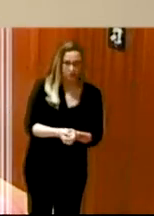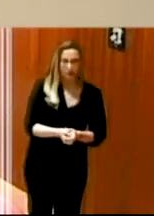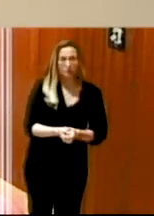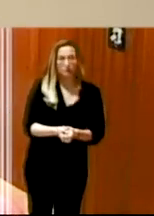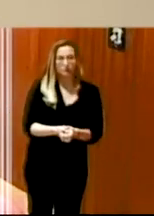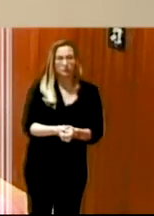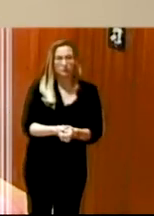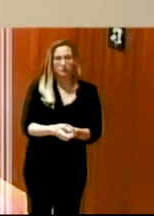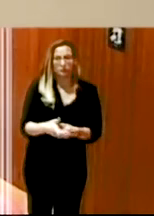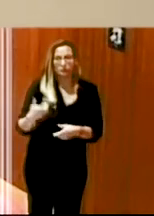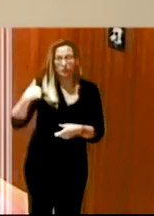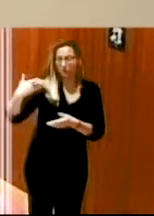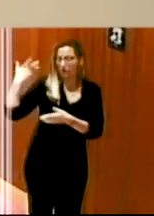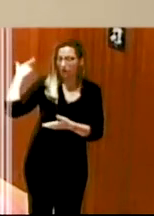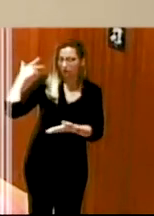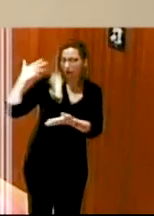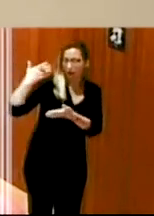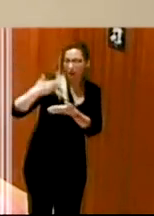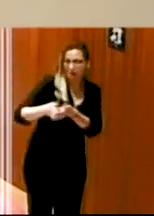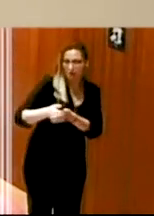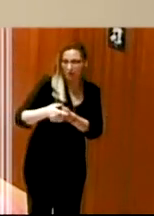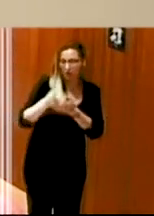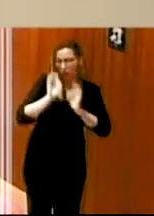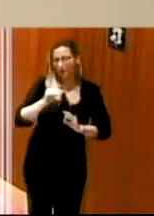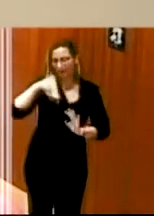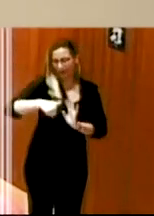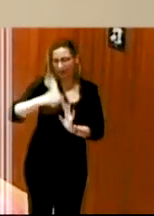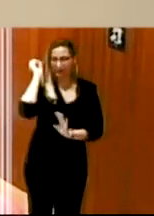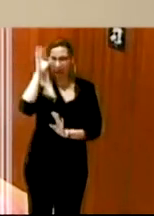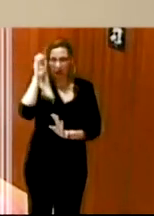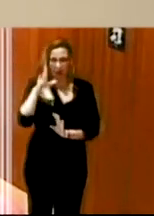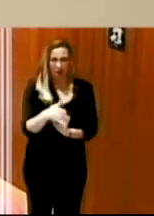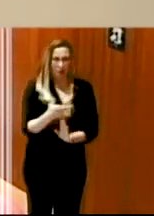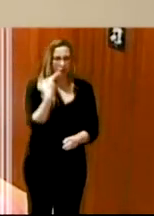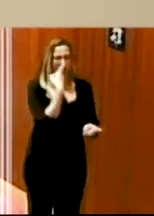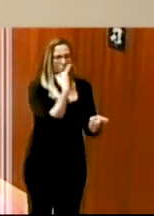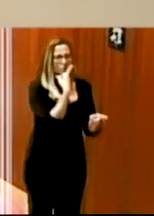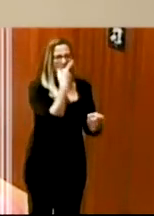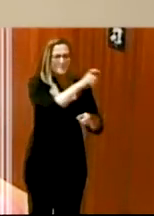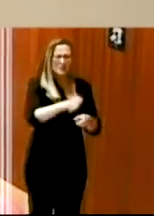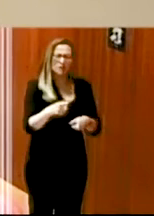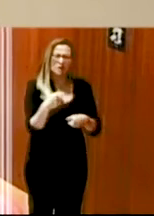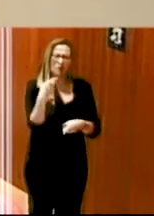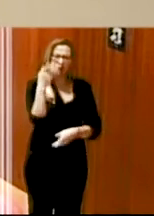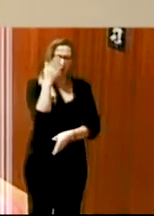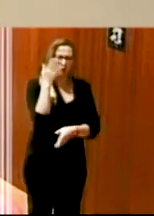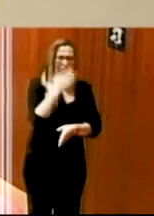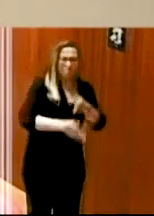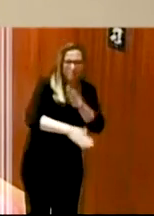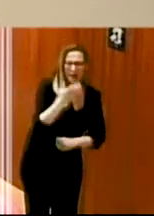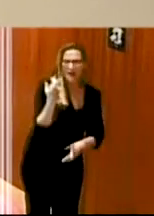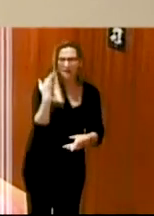todos estos años y en concreto para estas jornadas con personas con distintos tipos de discapacidad de diversidad funcional.